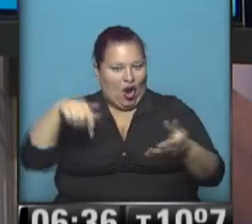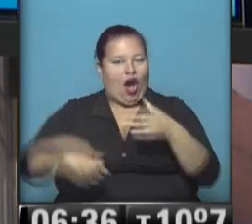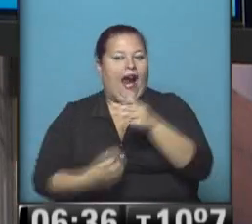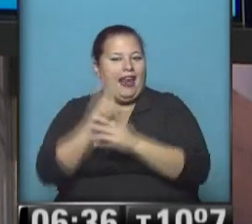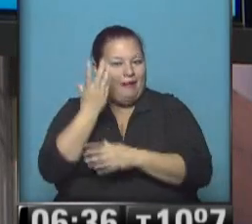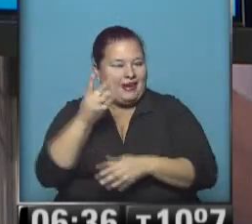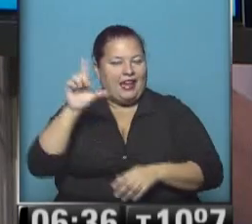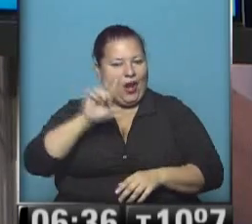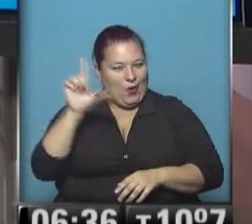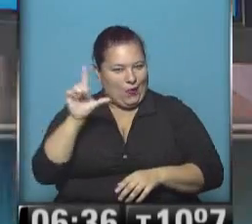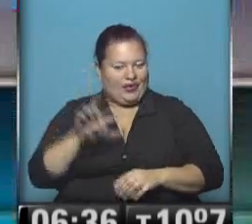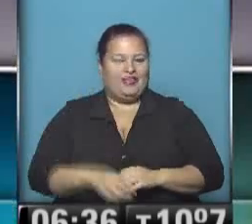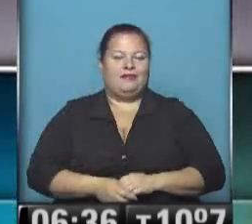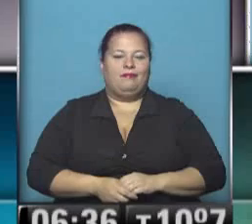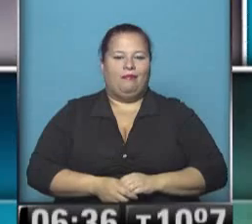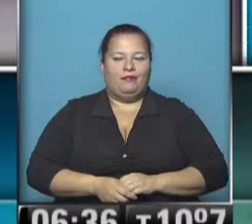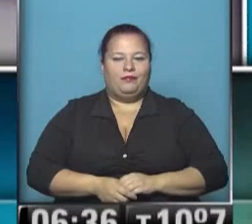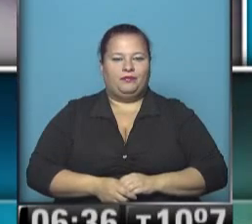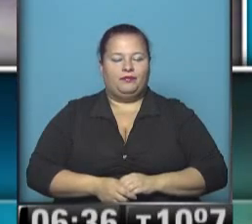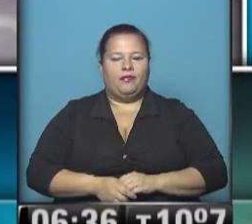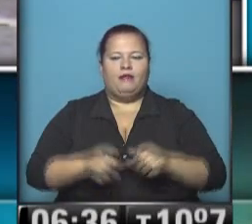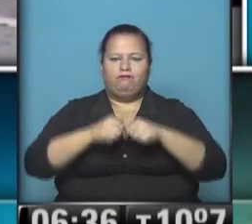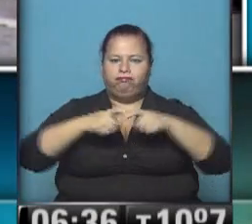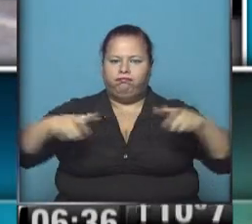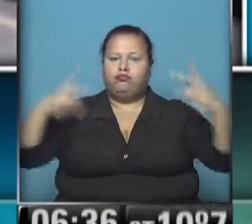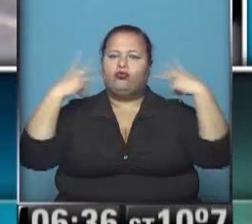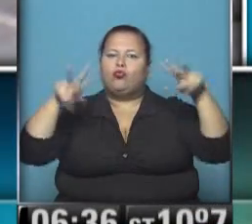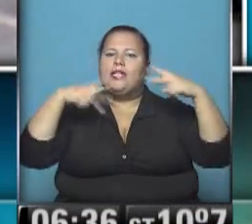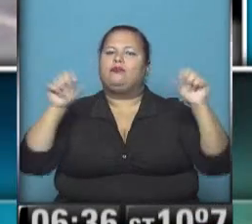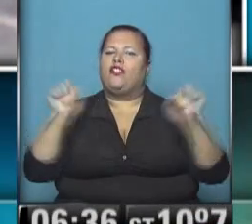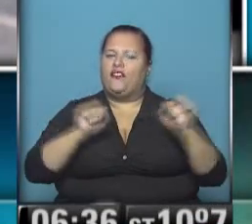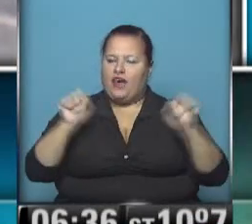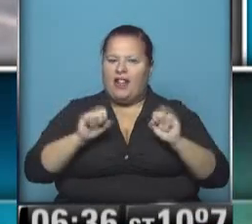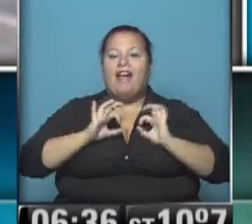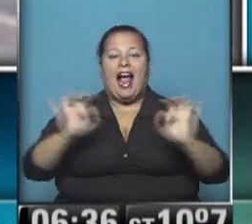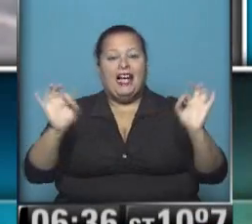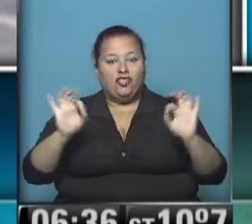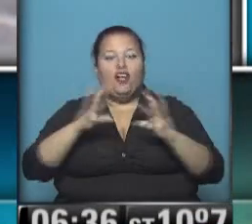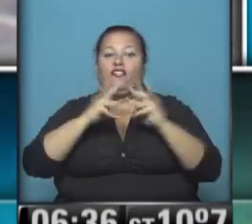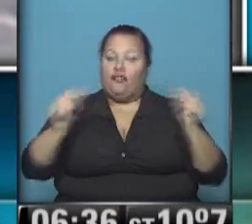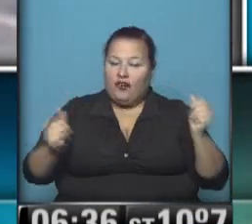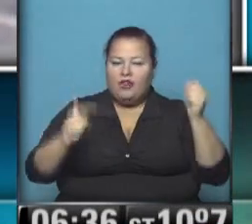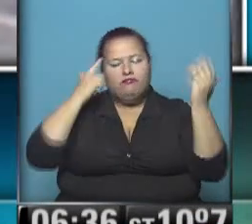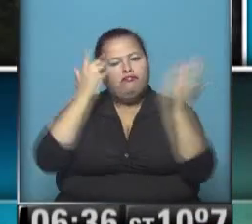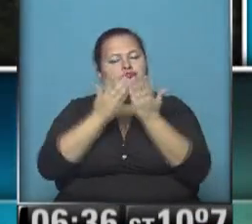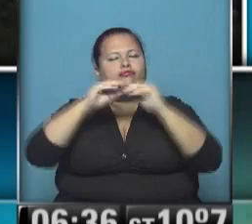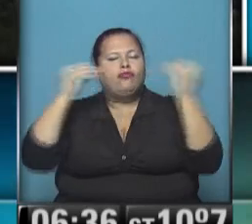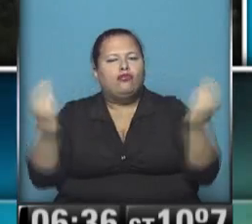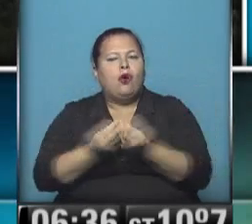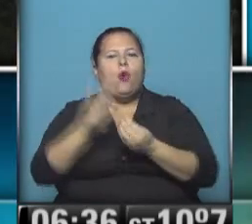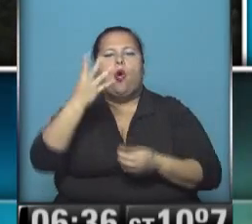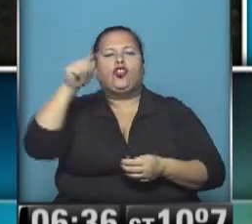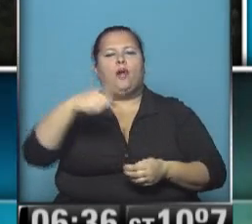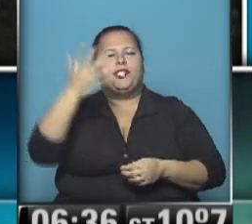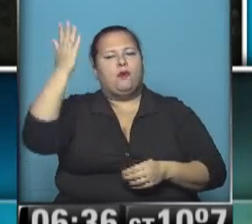esta mañanita de lunes creció el turismo en invierno las vacaciones terminaron y el balance arrojó un aumento del